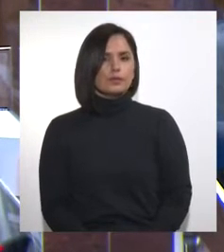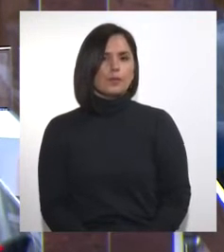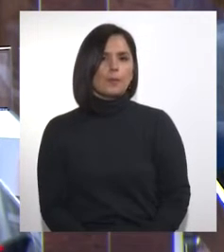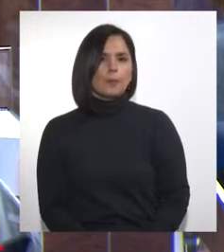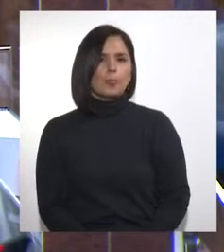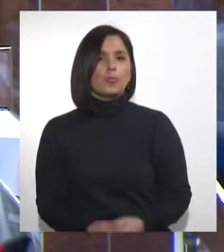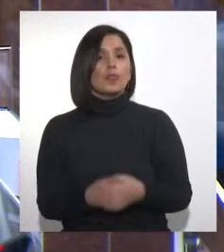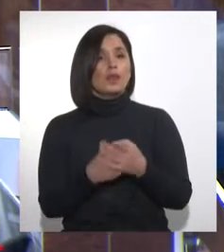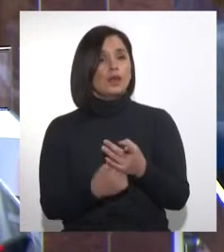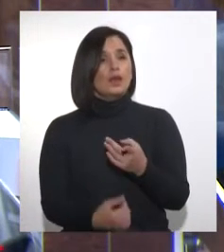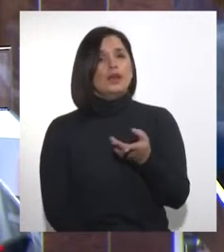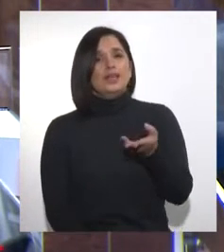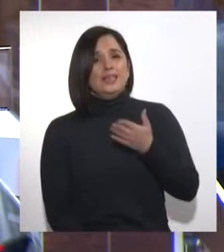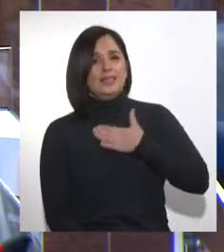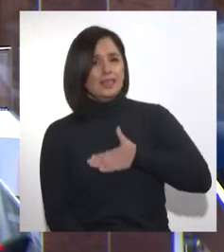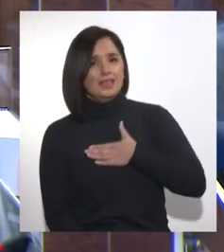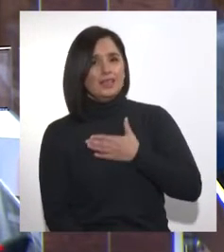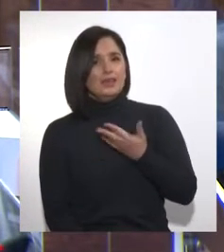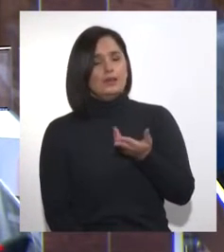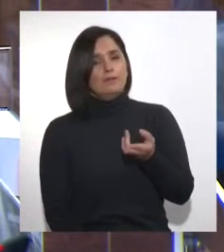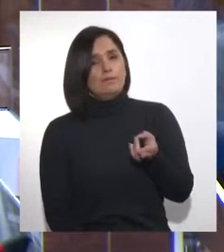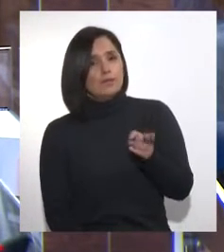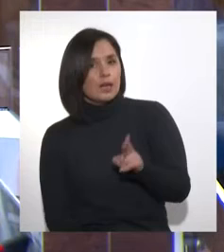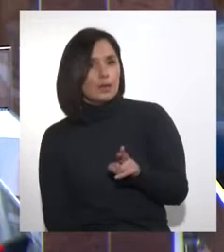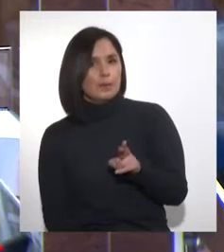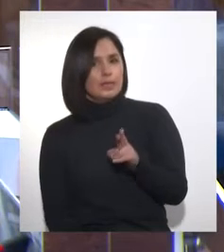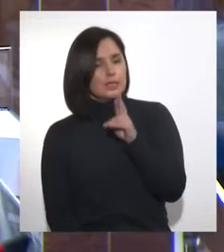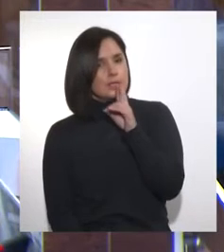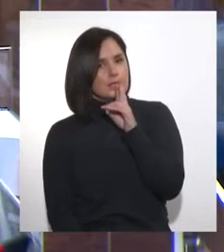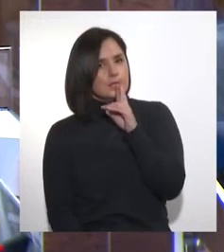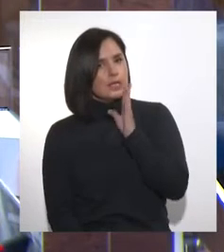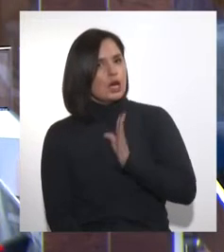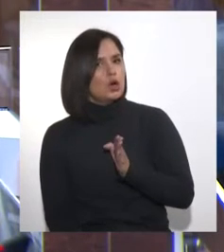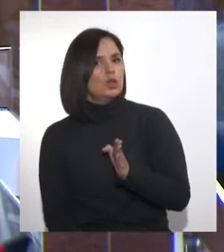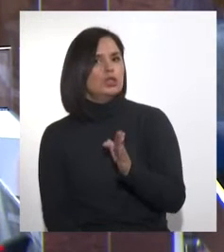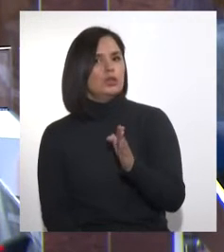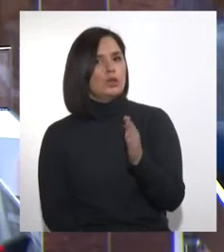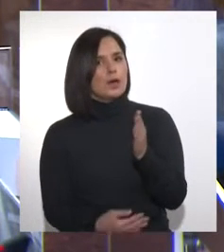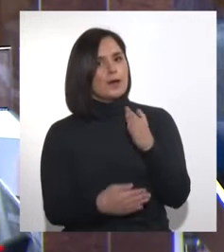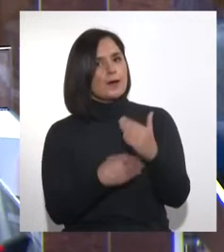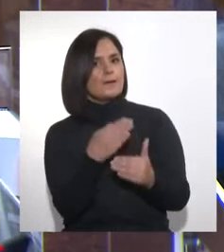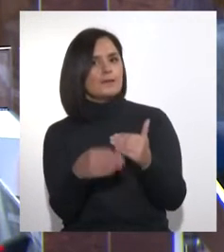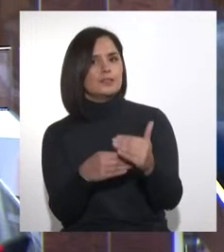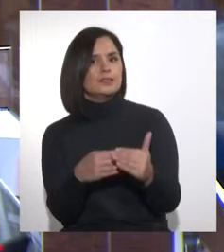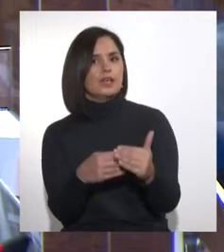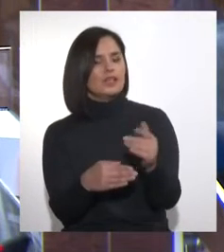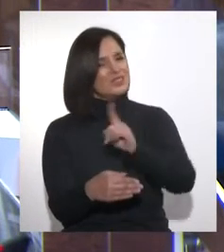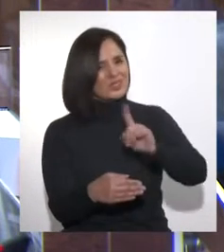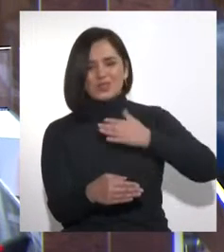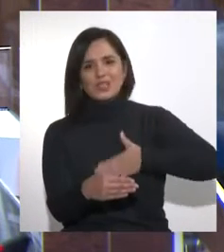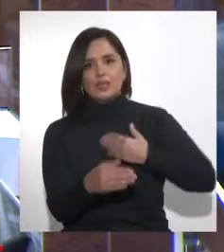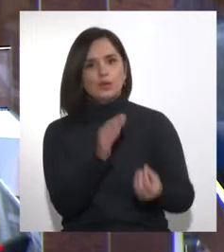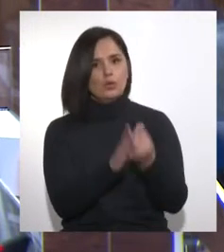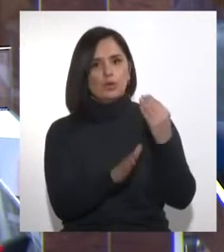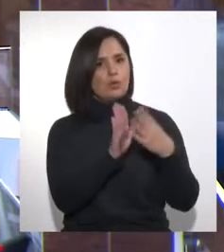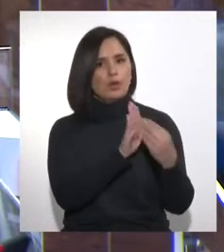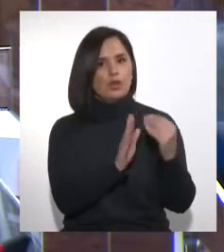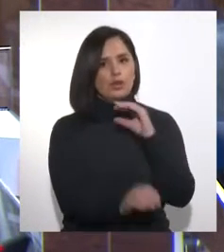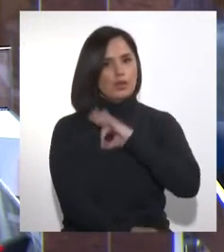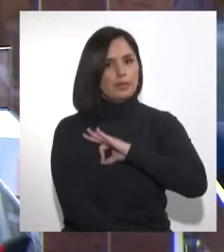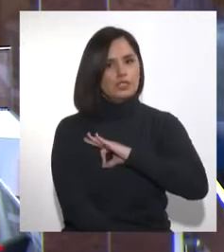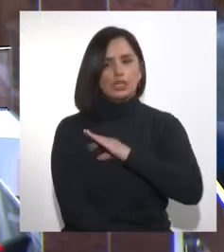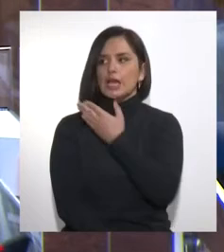al insistir, o más bien al resistirse a avanzar hacia un nuevo modelo de pensiones, el gobierno